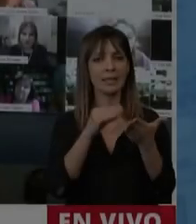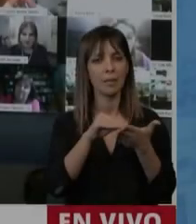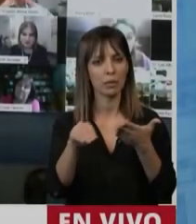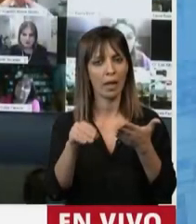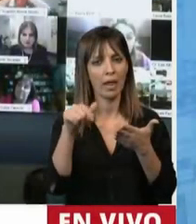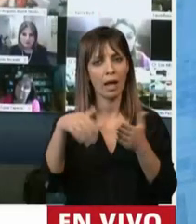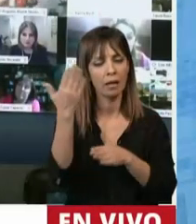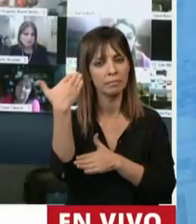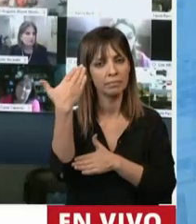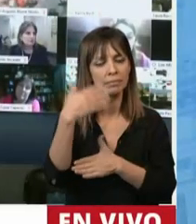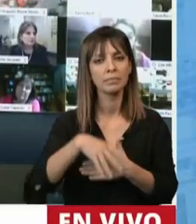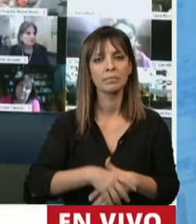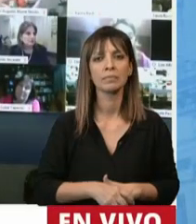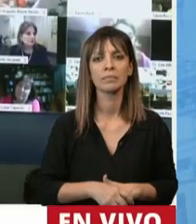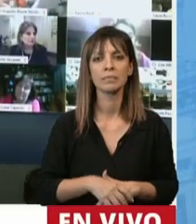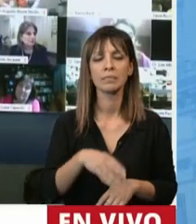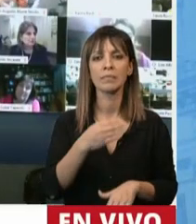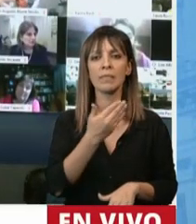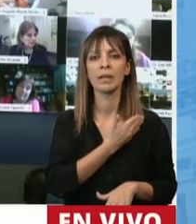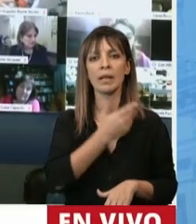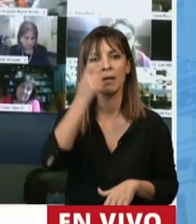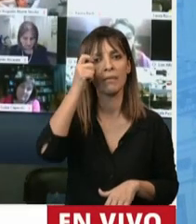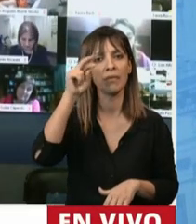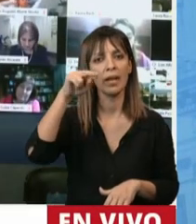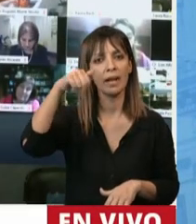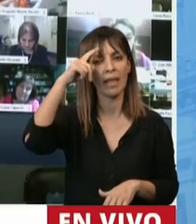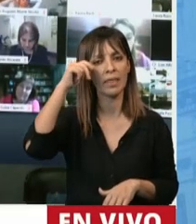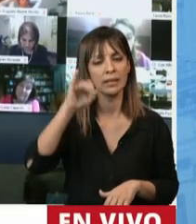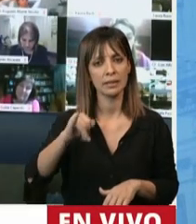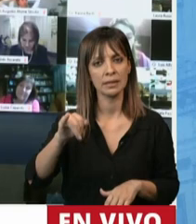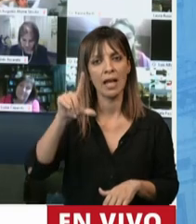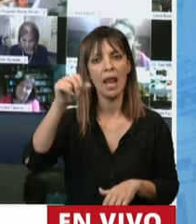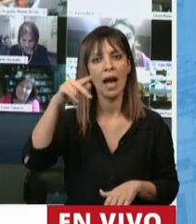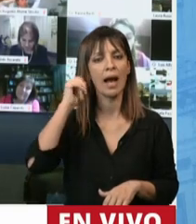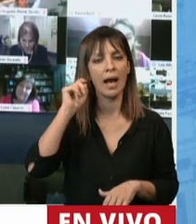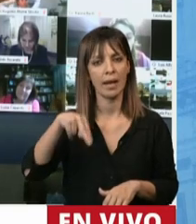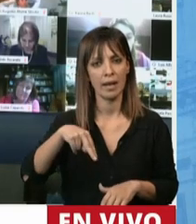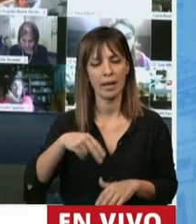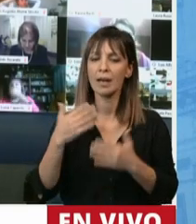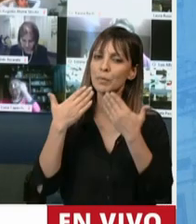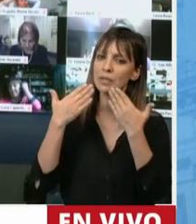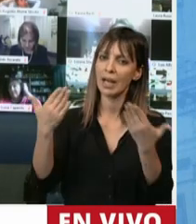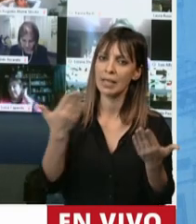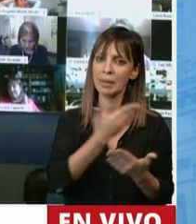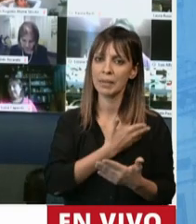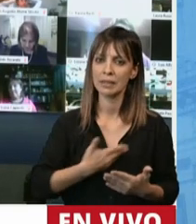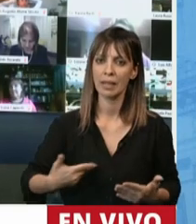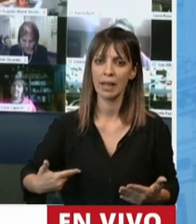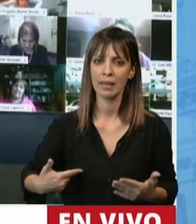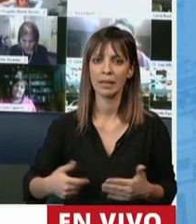Tiene la palabra el diputado Ezequiel Fernández Langan. Muchas gracias señora Presidenta.